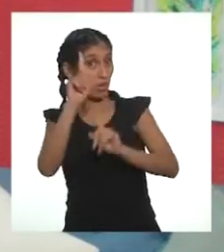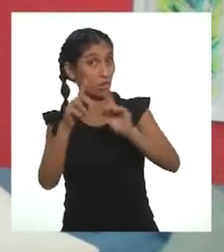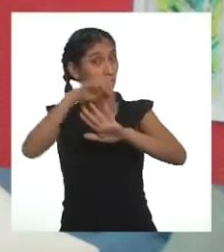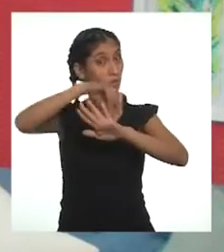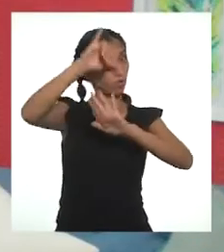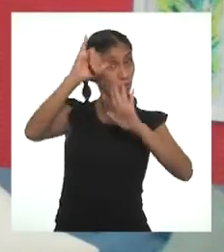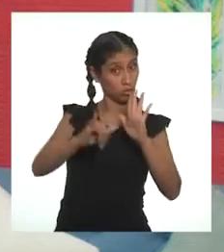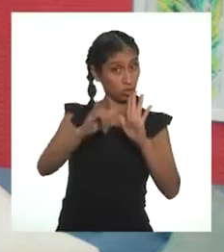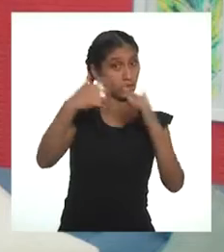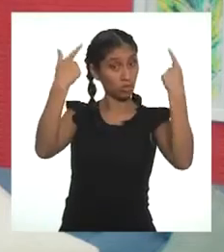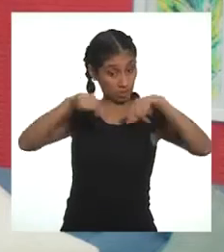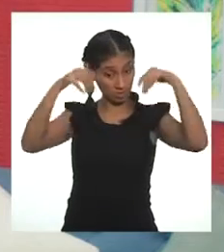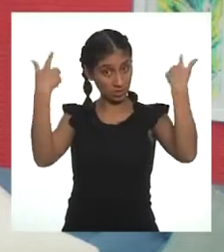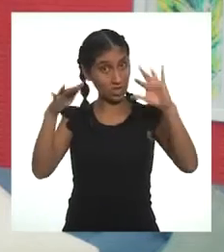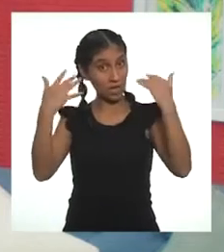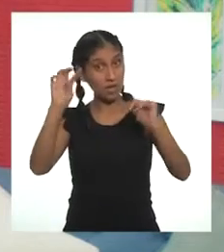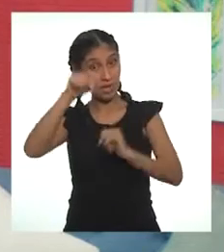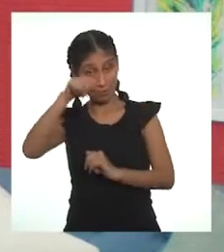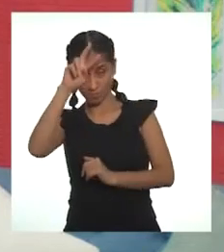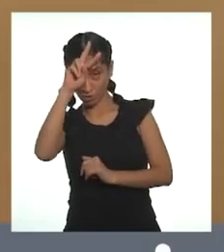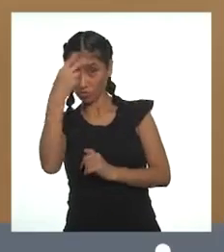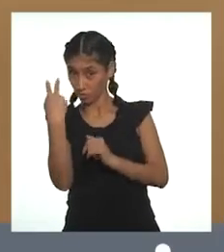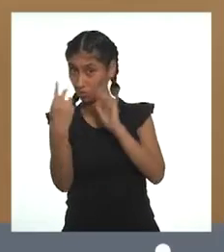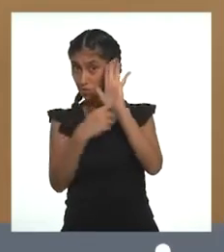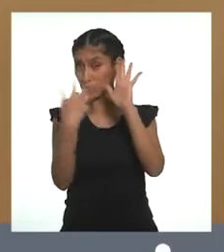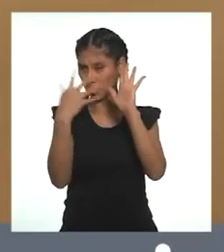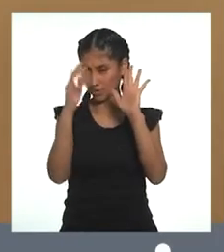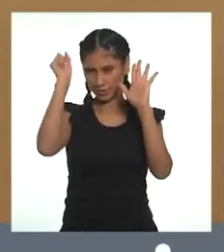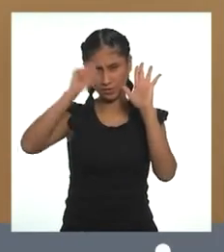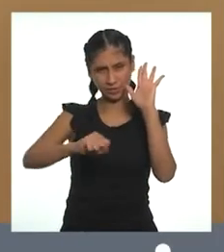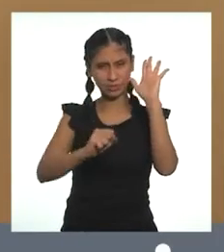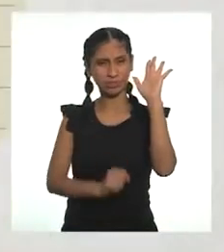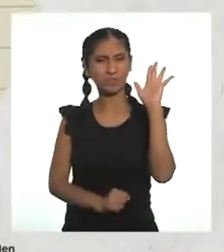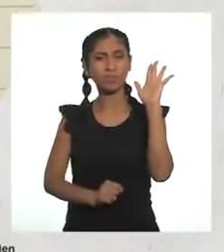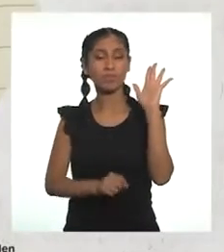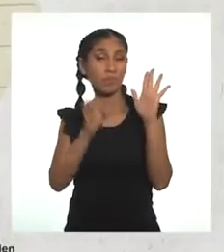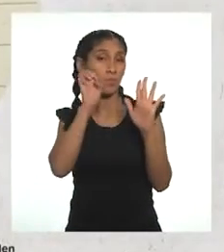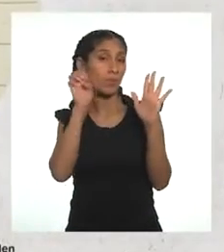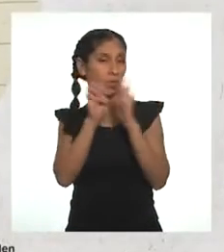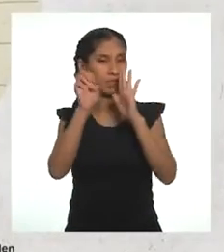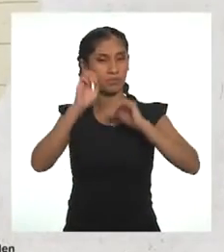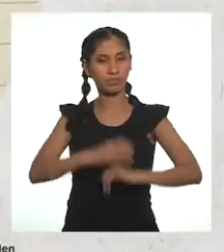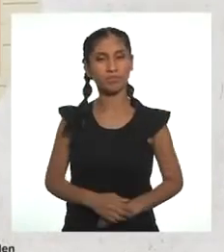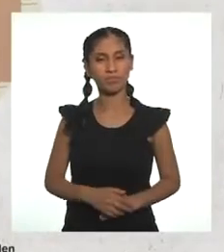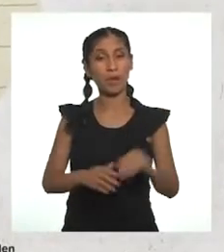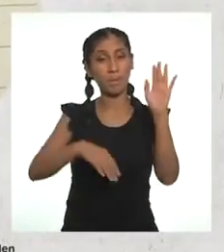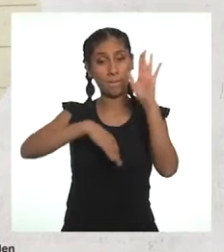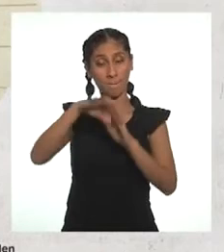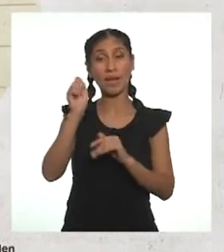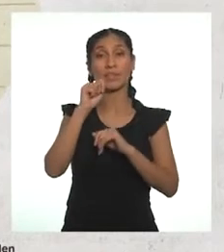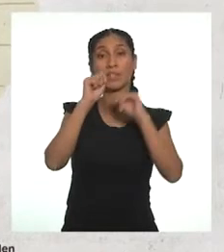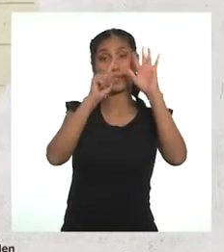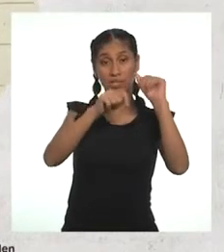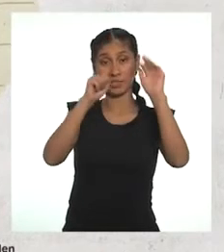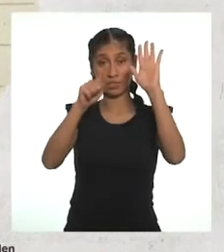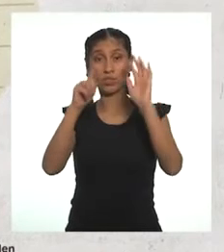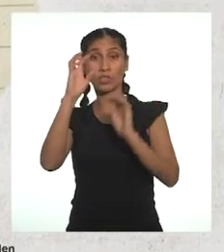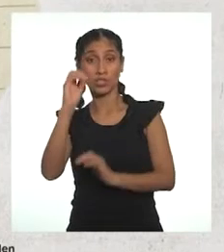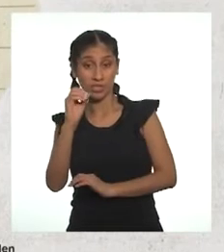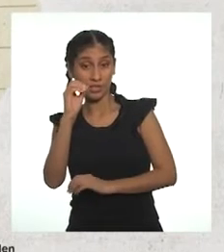algunos proyectos realizados al interior del país? Por supuesto, Brigitte. Por ejemplo, más de